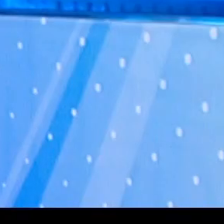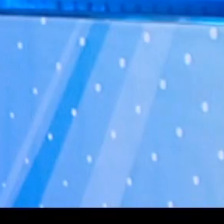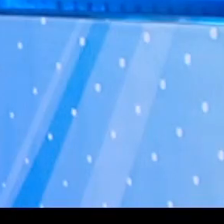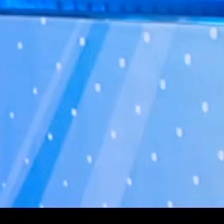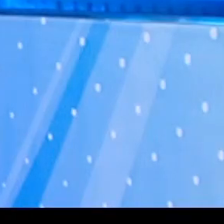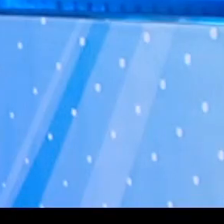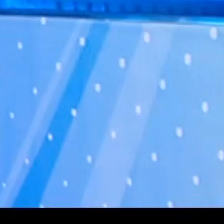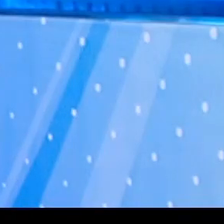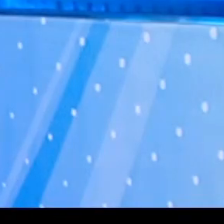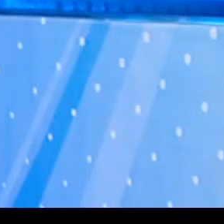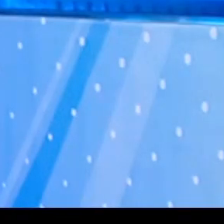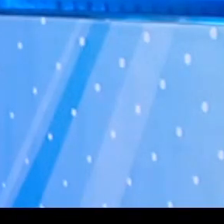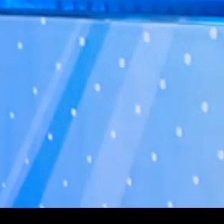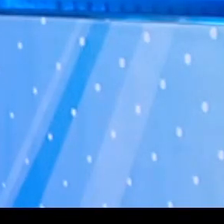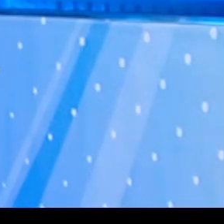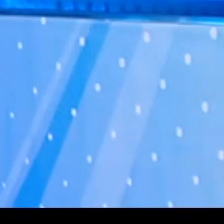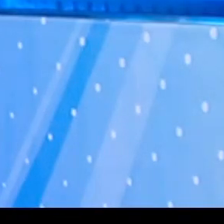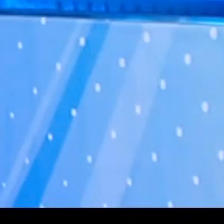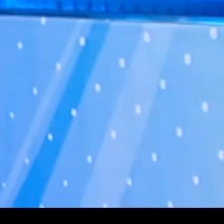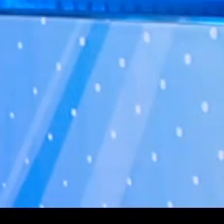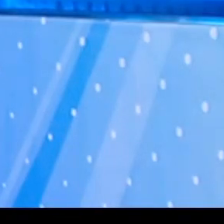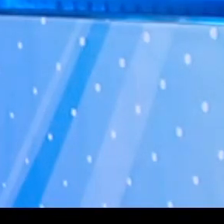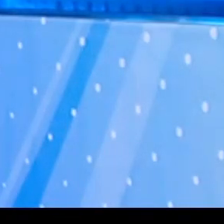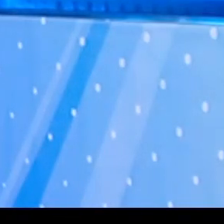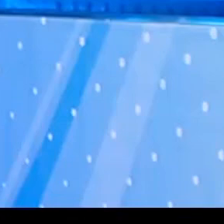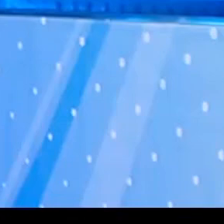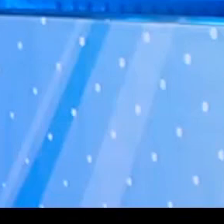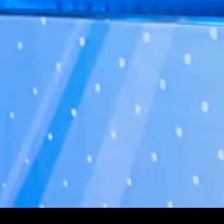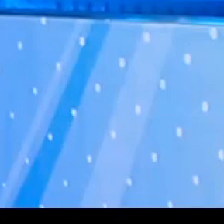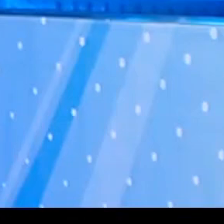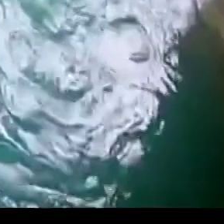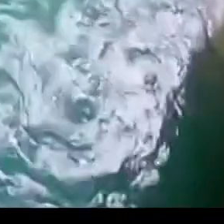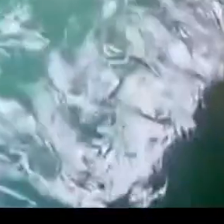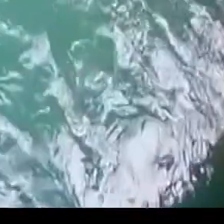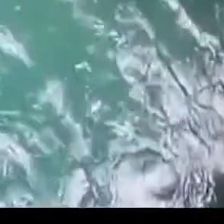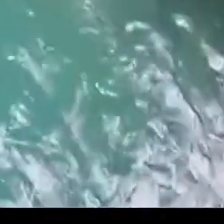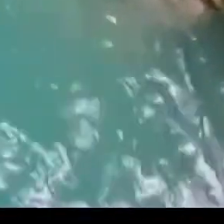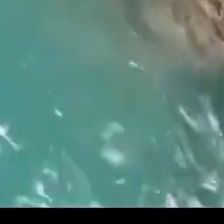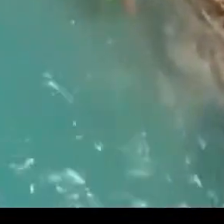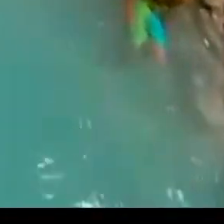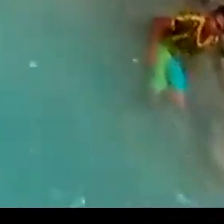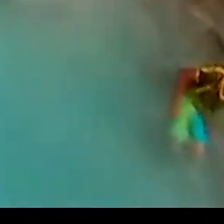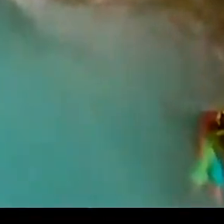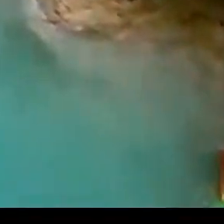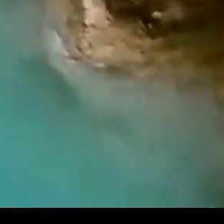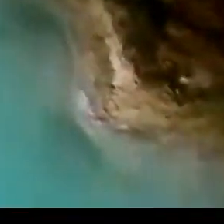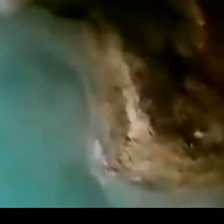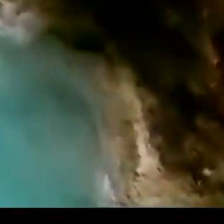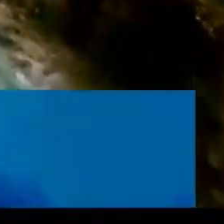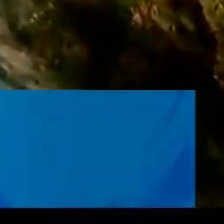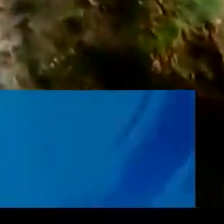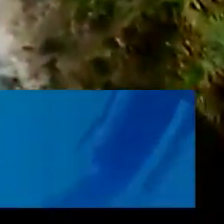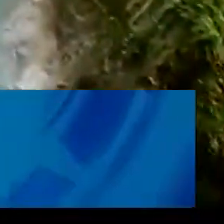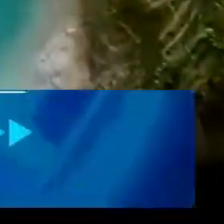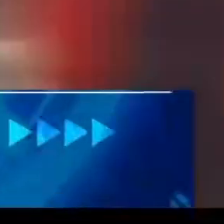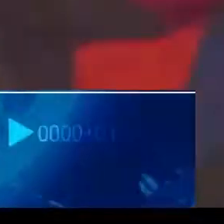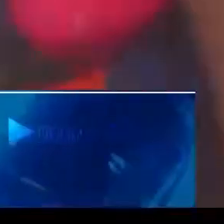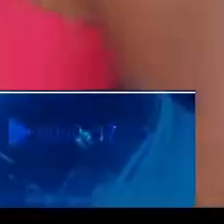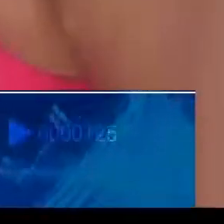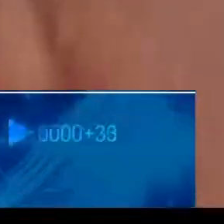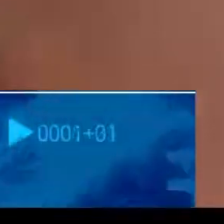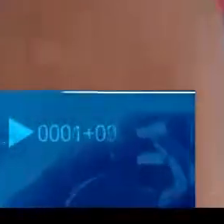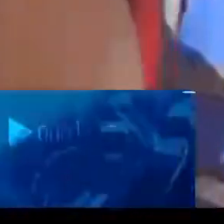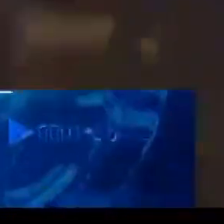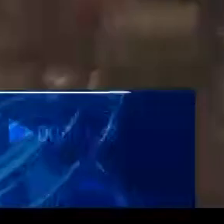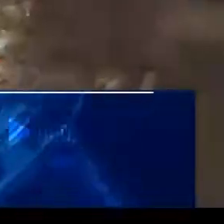En ese mismo sentido, el Centro de Operaciones de Emergencia también prohibió el uso de todos los balnearios hábiles ubicados en ríos en cinco